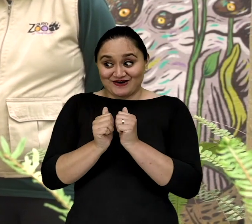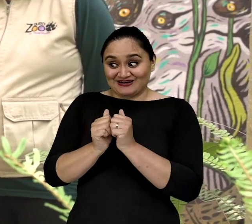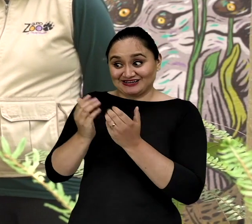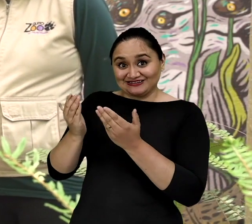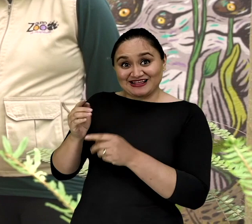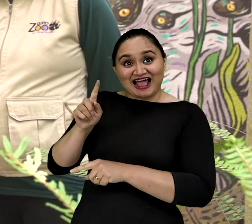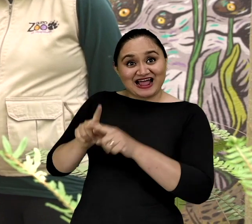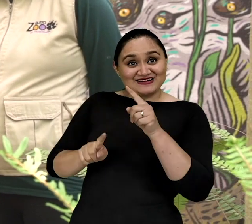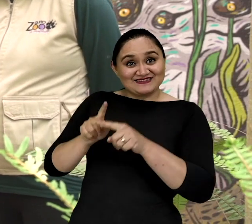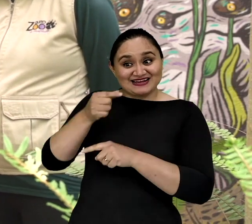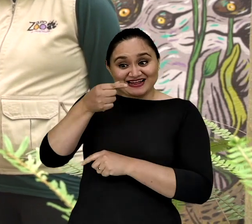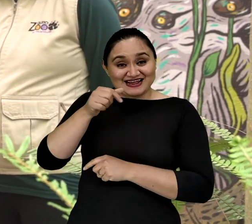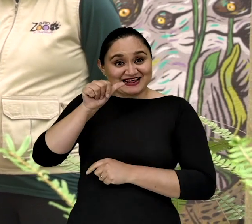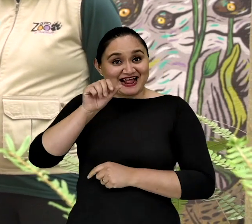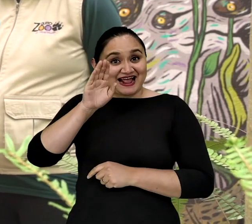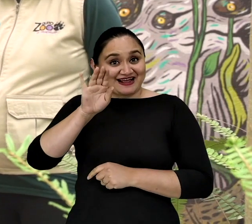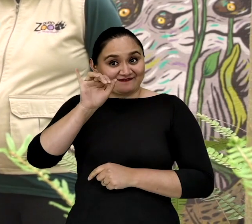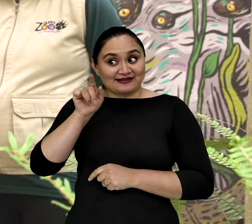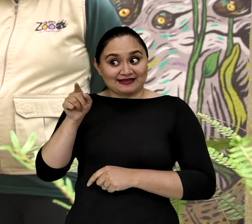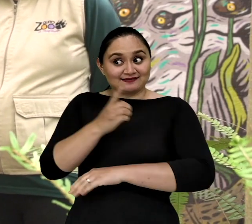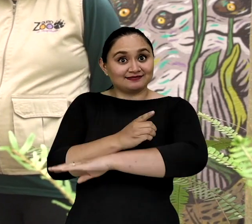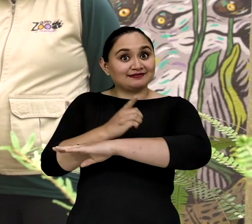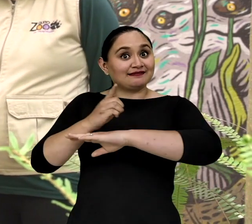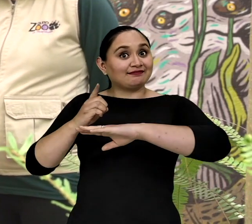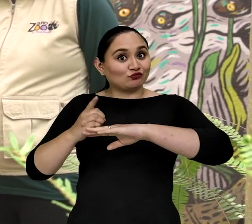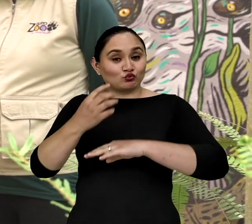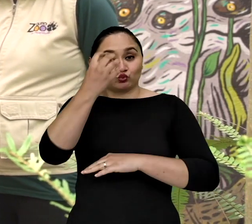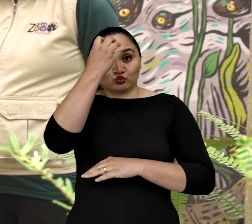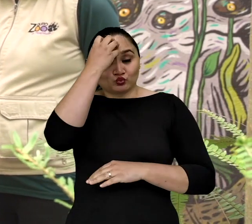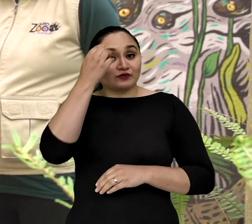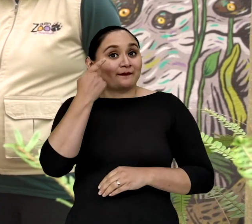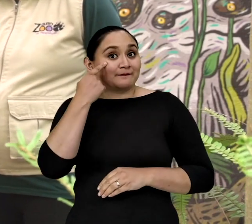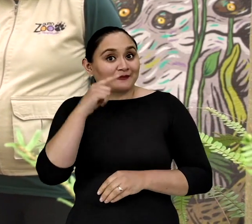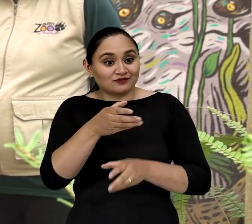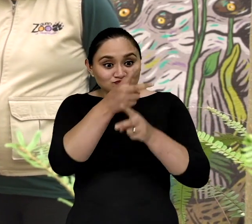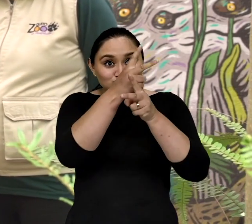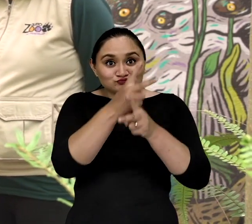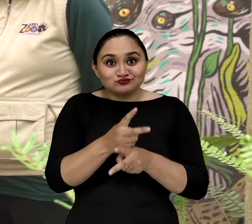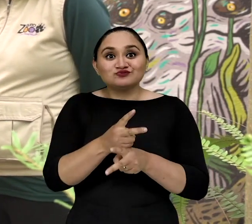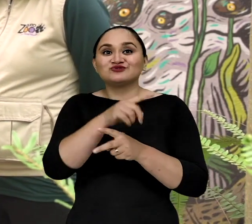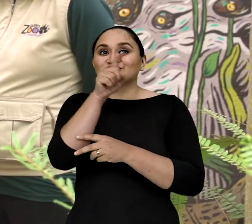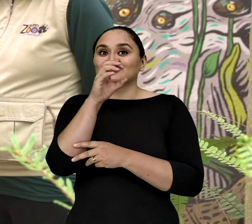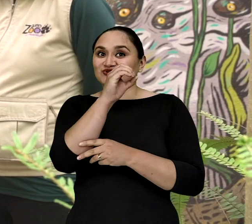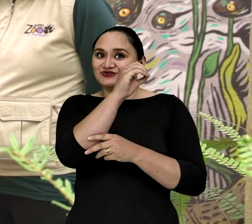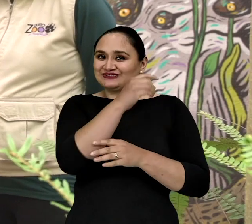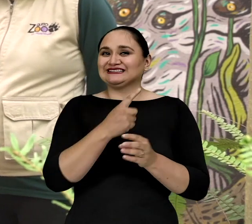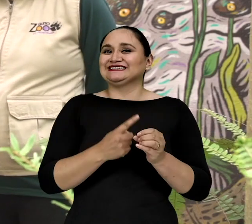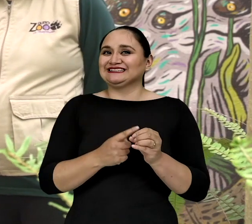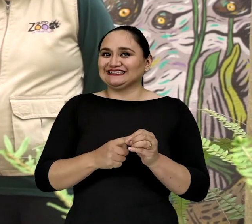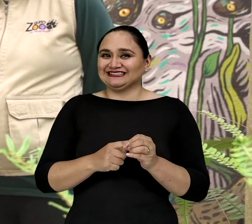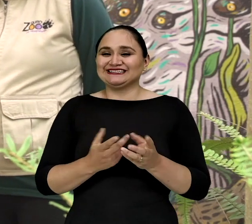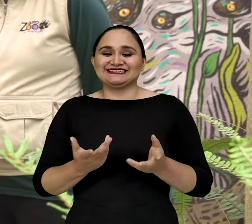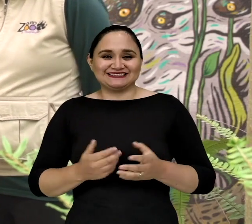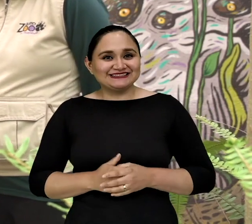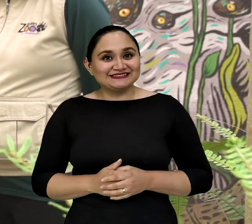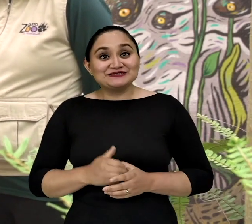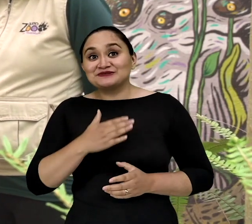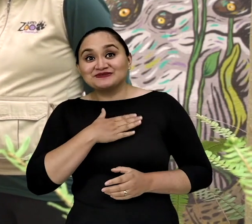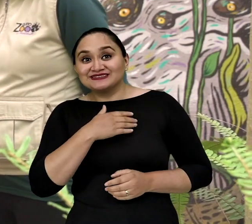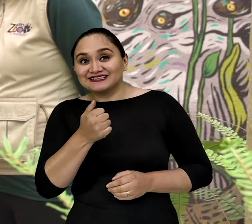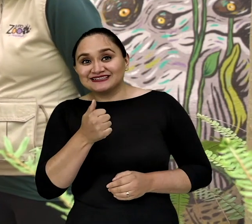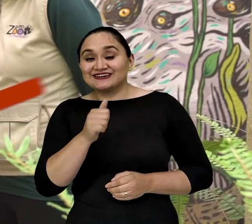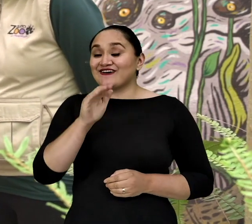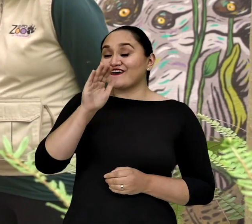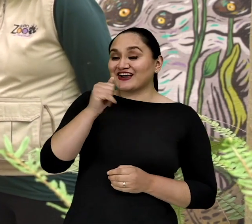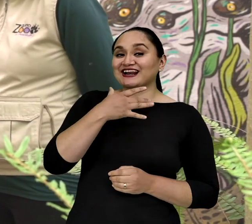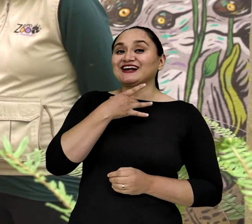encuentro con mi amiga Gaby Arevalo Que es directora de educación para la conservación del zoológico de Quito Ahora sí lo dije bien ¿Cómo